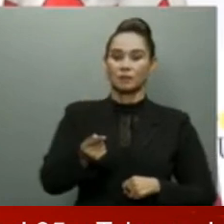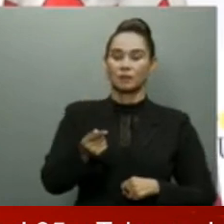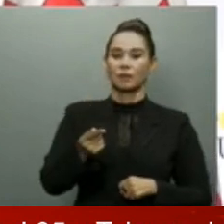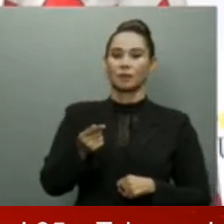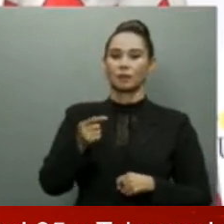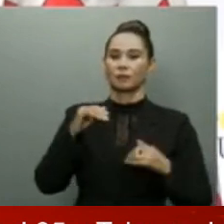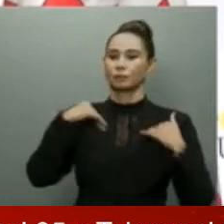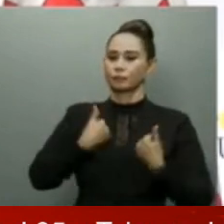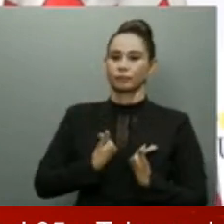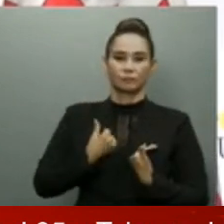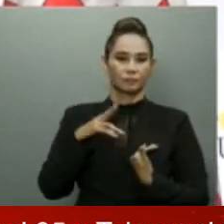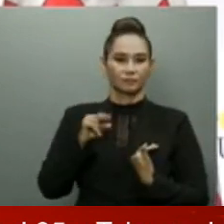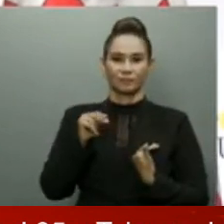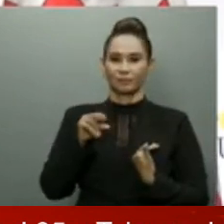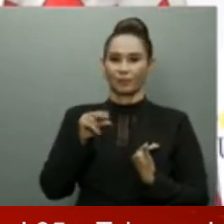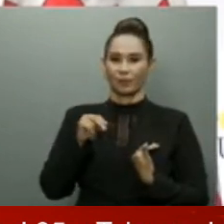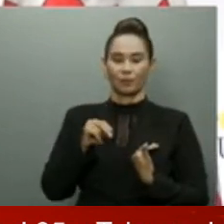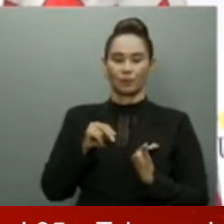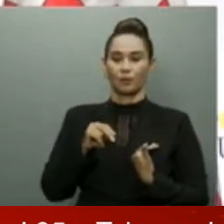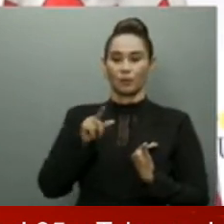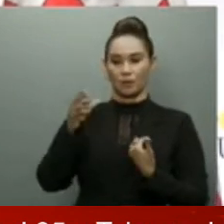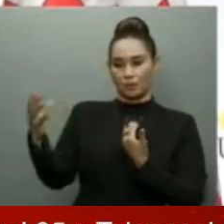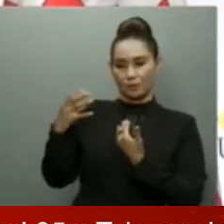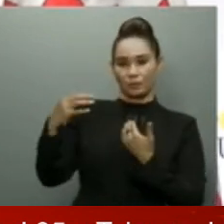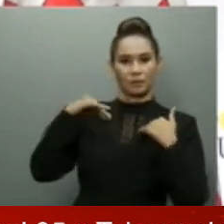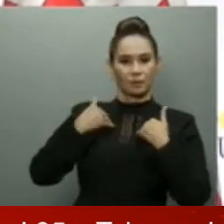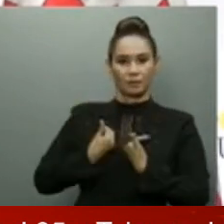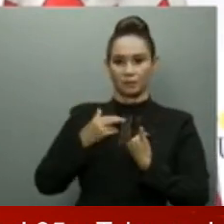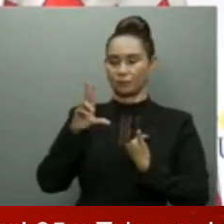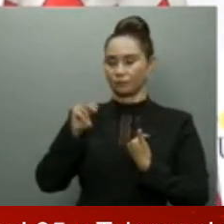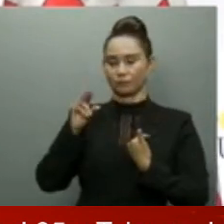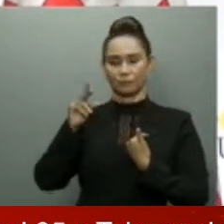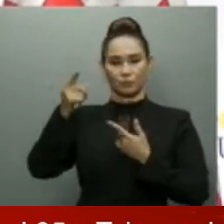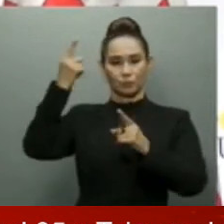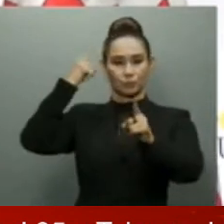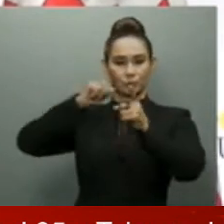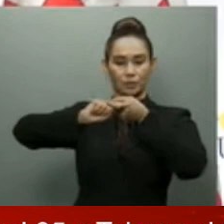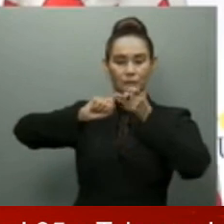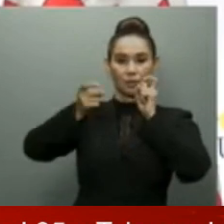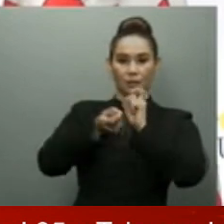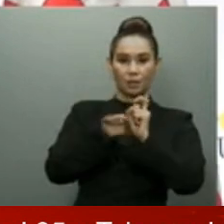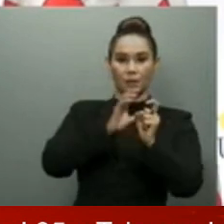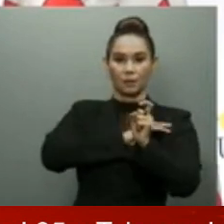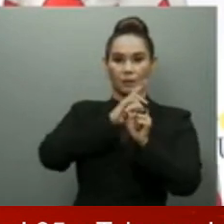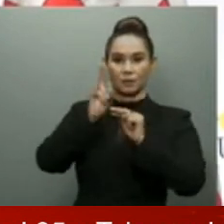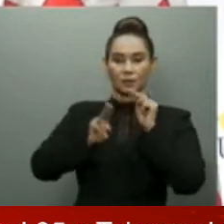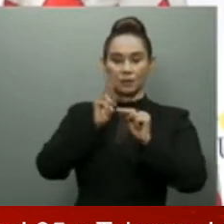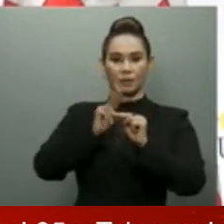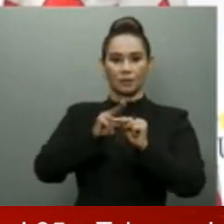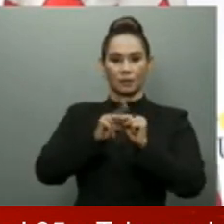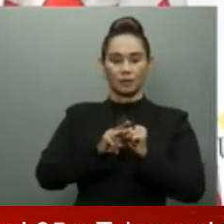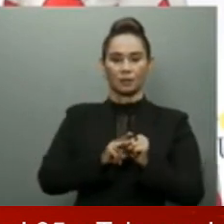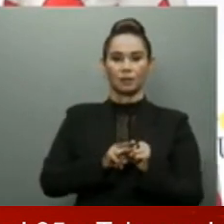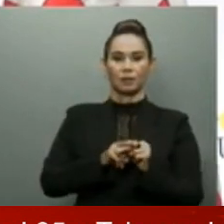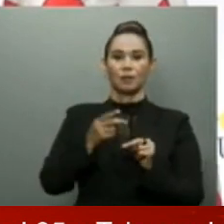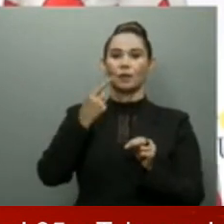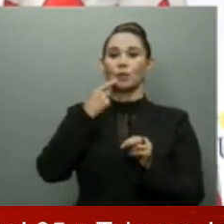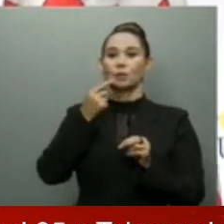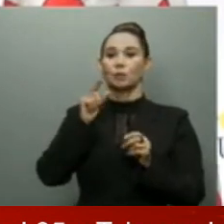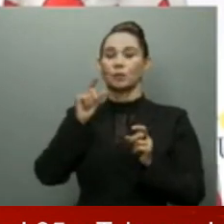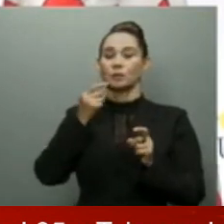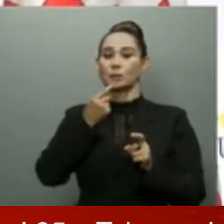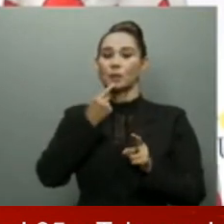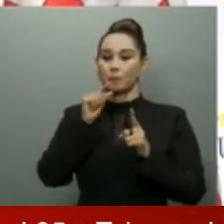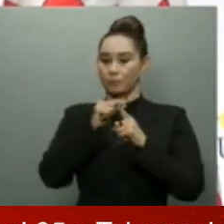ni lo van a cansar en el reto asumido de transformar la Policía Nacional. No es una simple expresión de momento